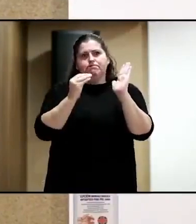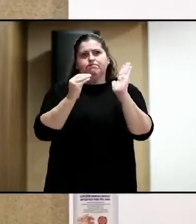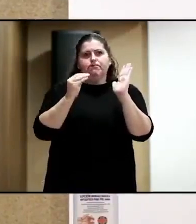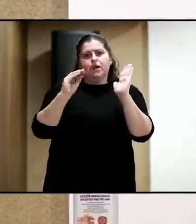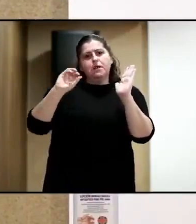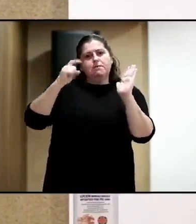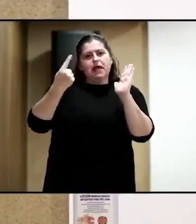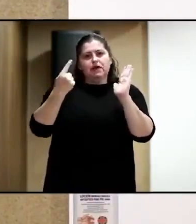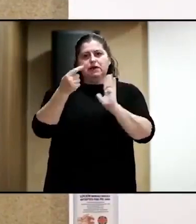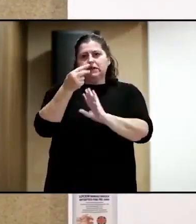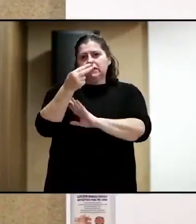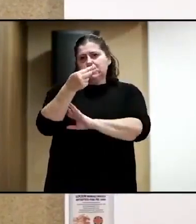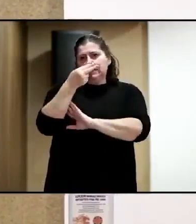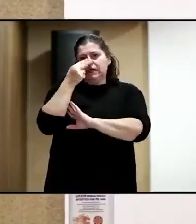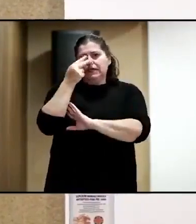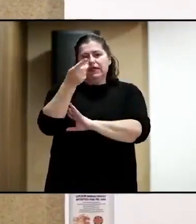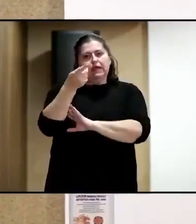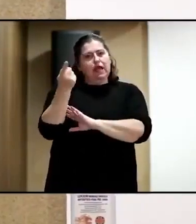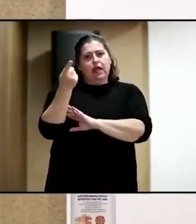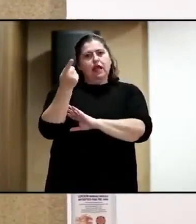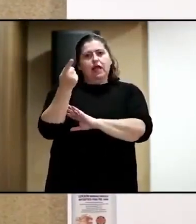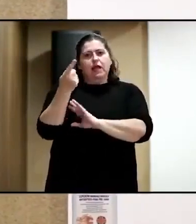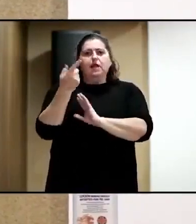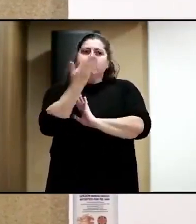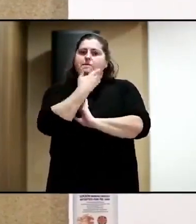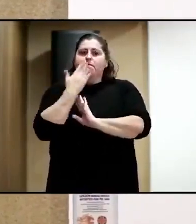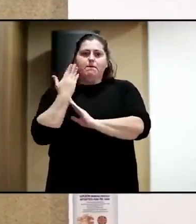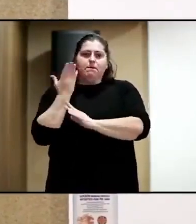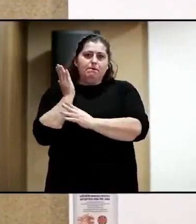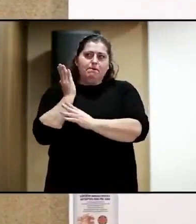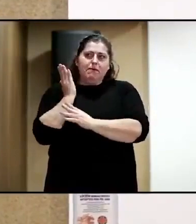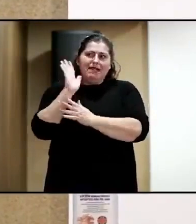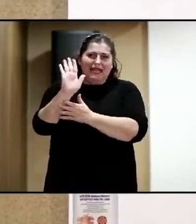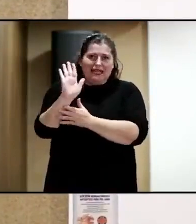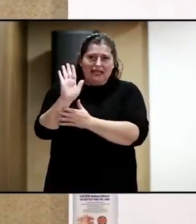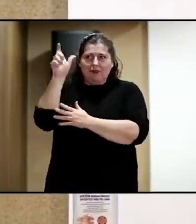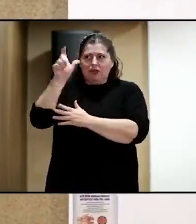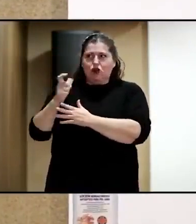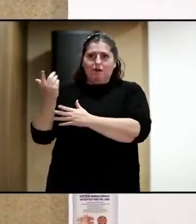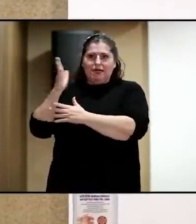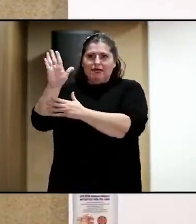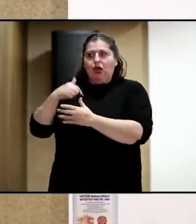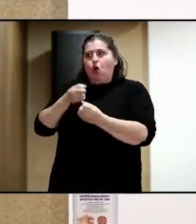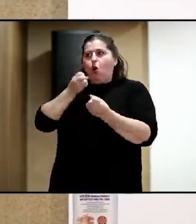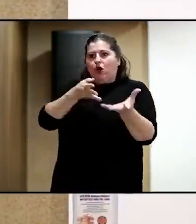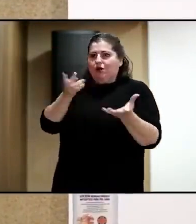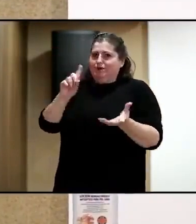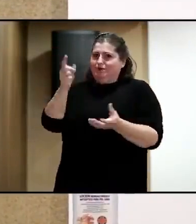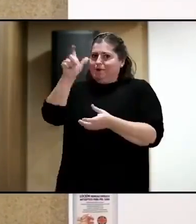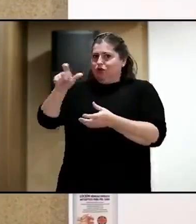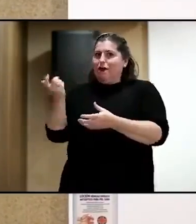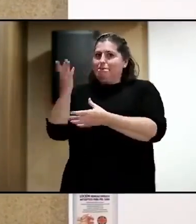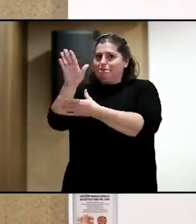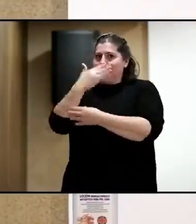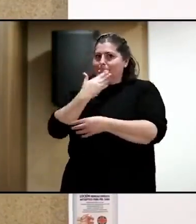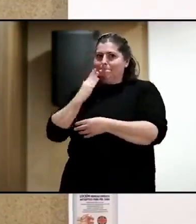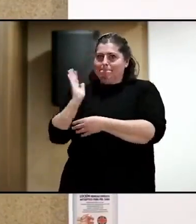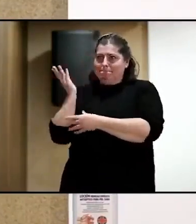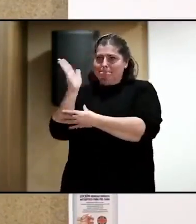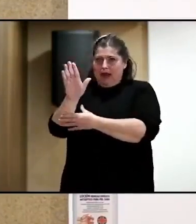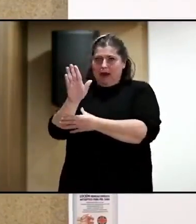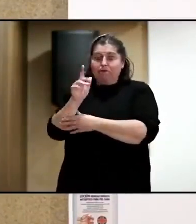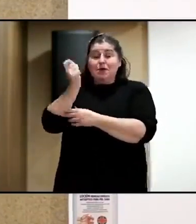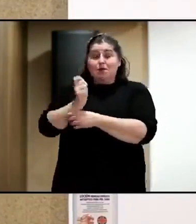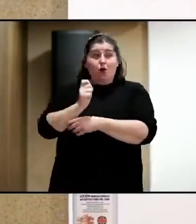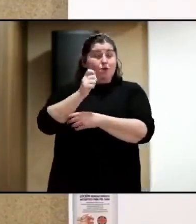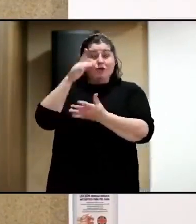el poder estar presente en él, ¿no? Y el poder beber de él que lo que yo pueda contar, ¿no? Pero, bueno, ahora, después de este acto